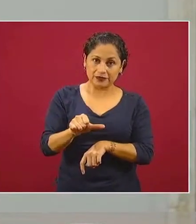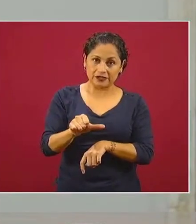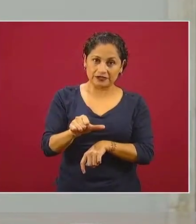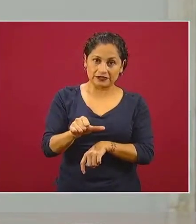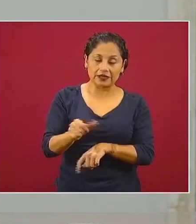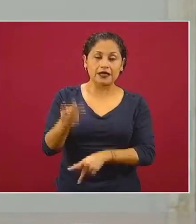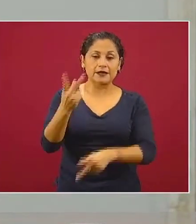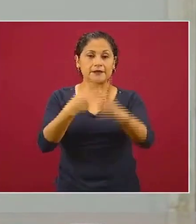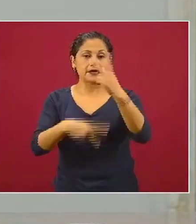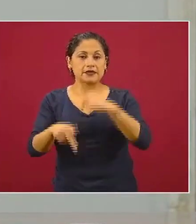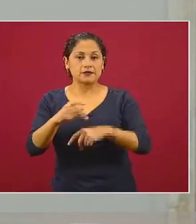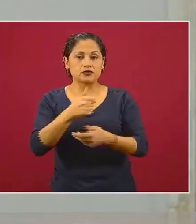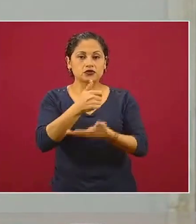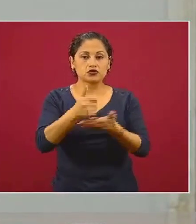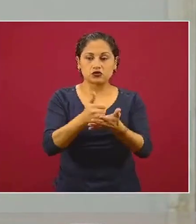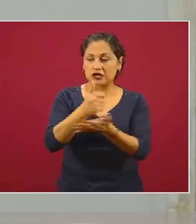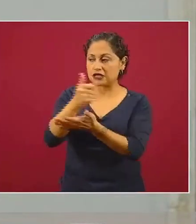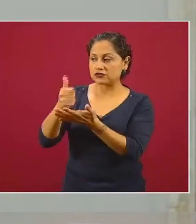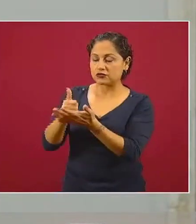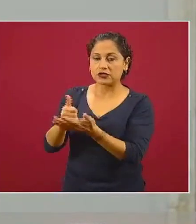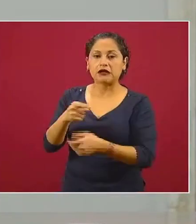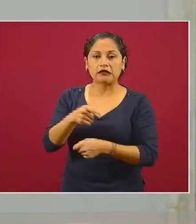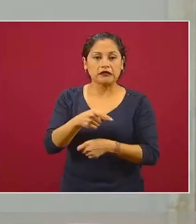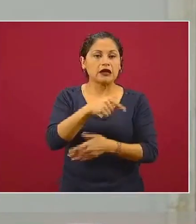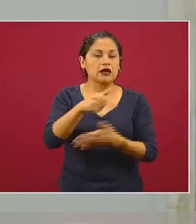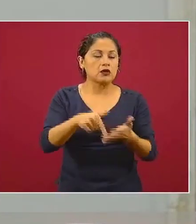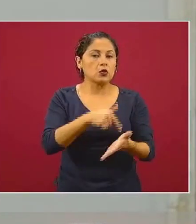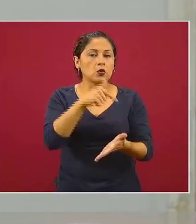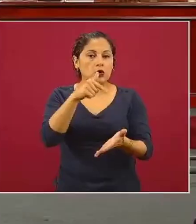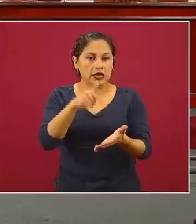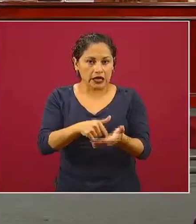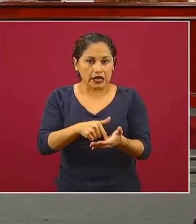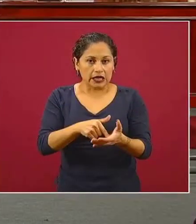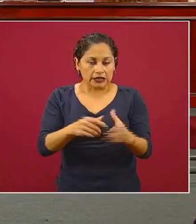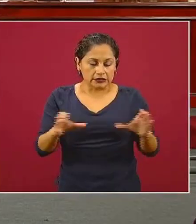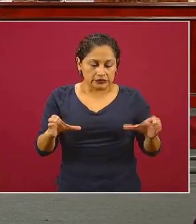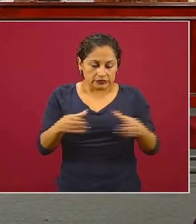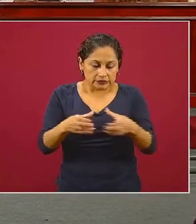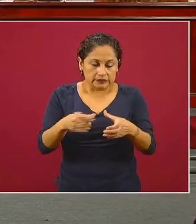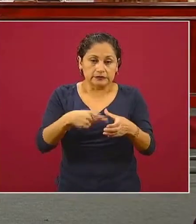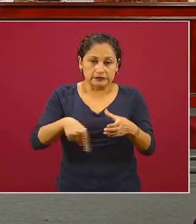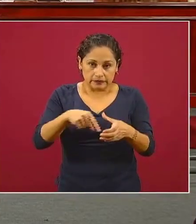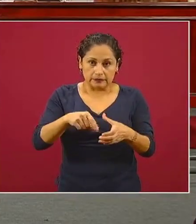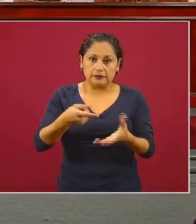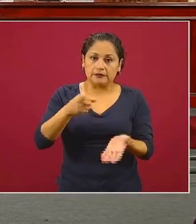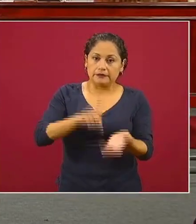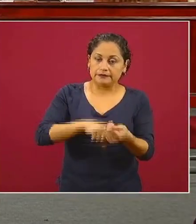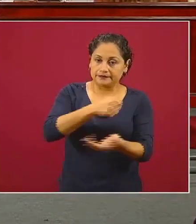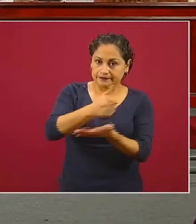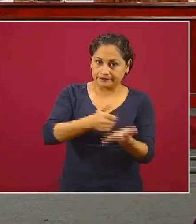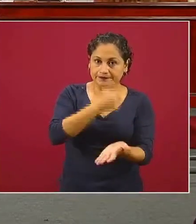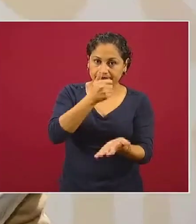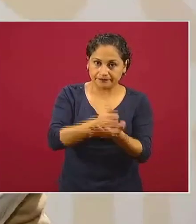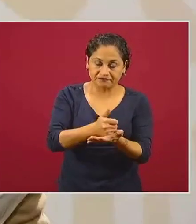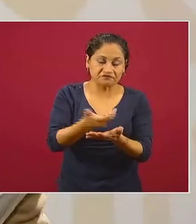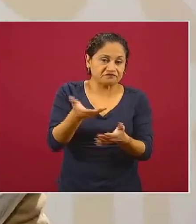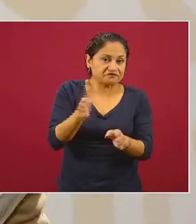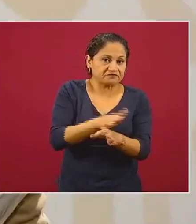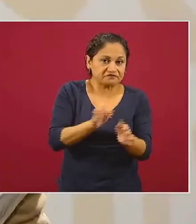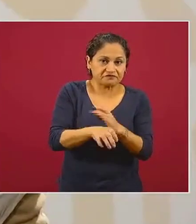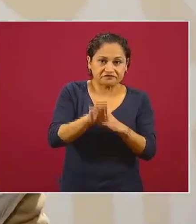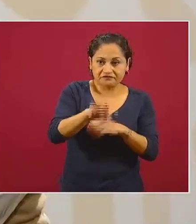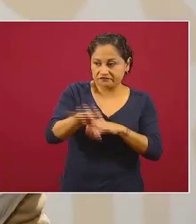alta marginación en donde ya empieza a haber algunas zonas urbanas barrios colonias